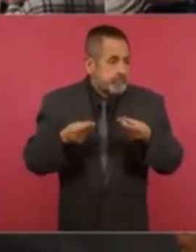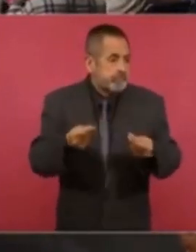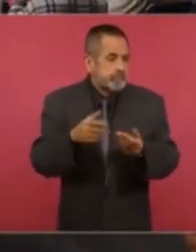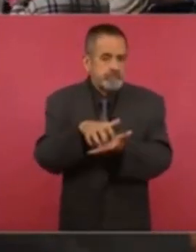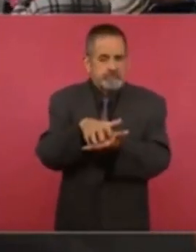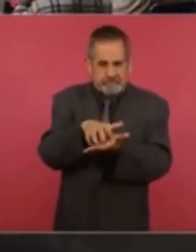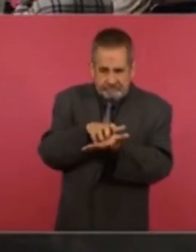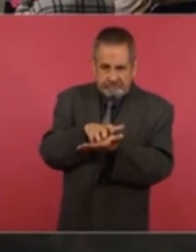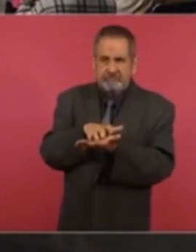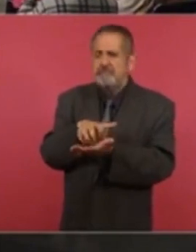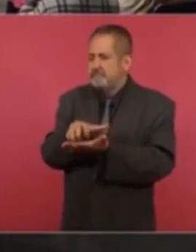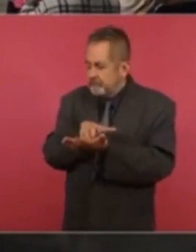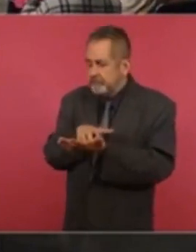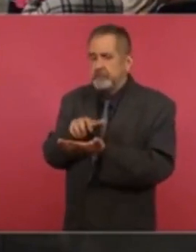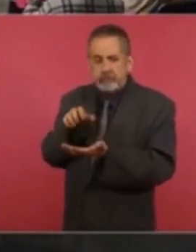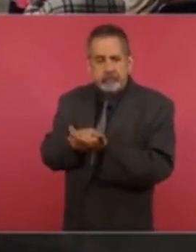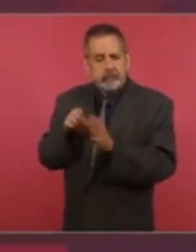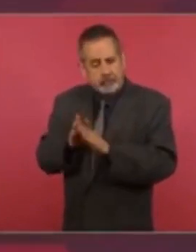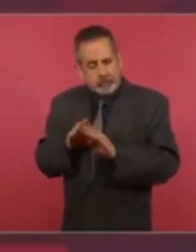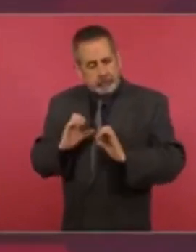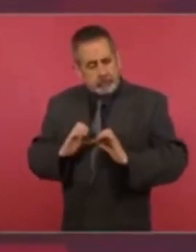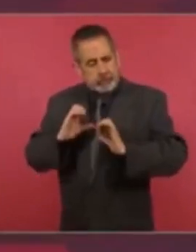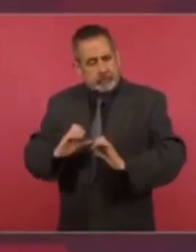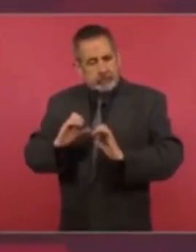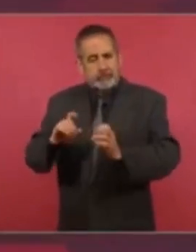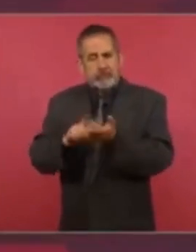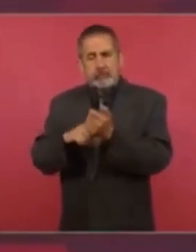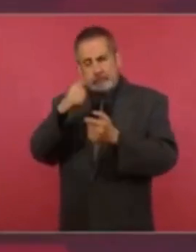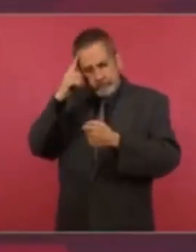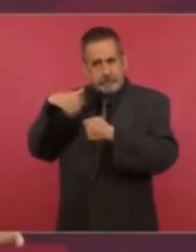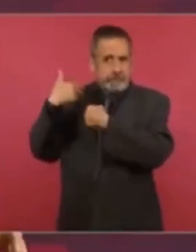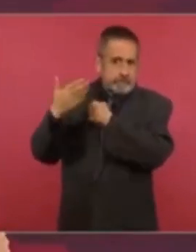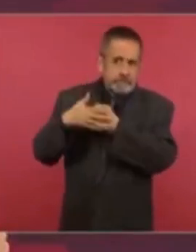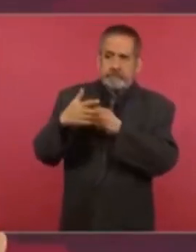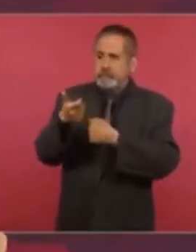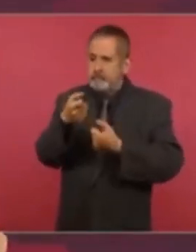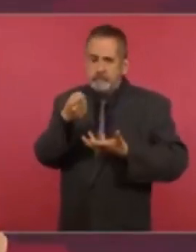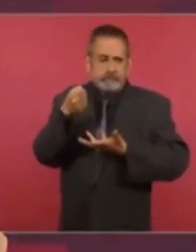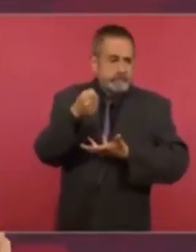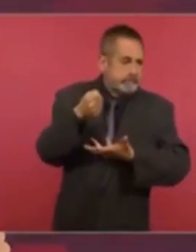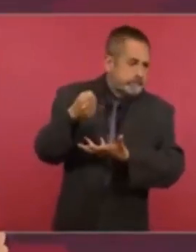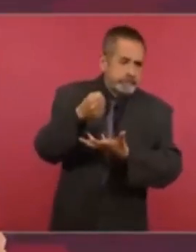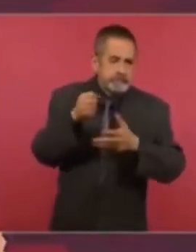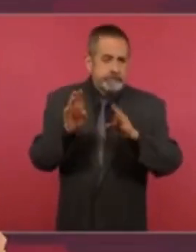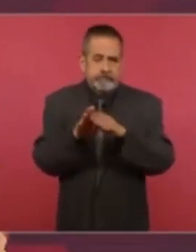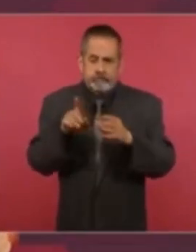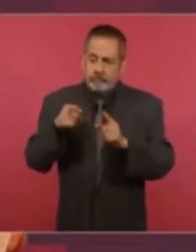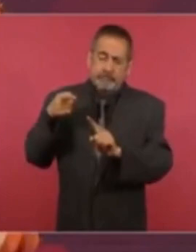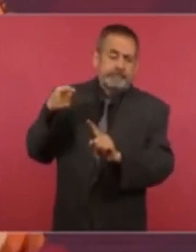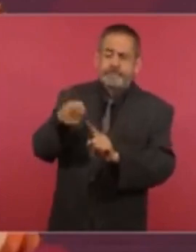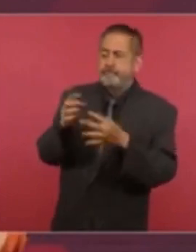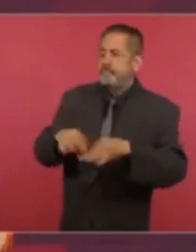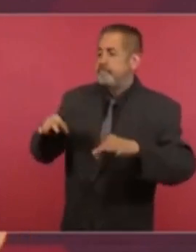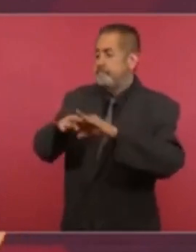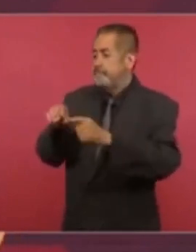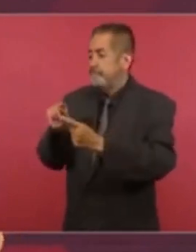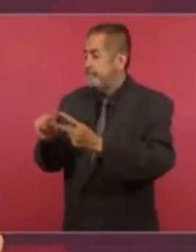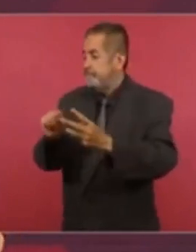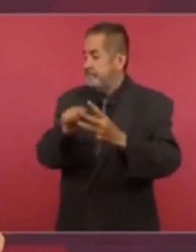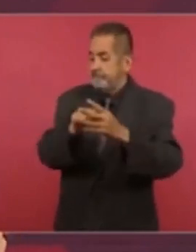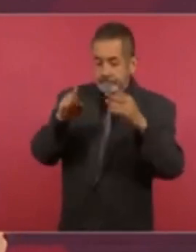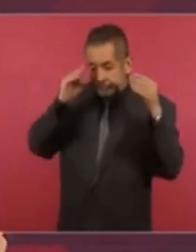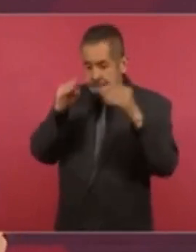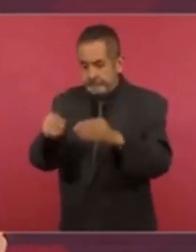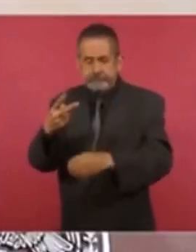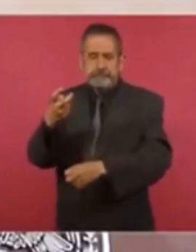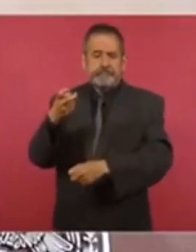lógica precisamente de orientar estos recursos a las prioridades de nuestro país. Entonces,